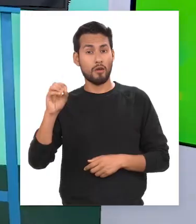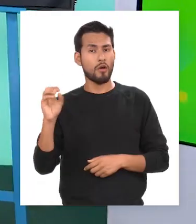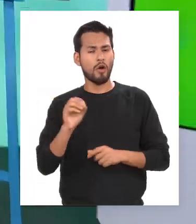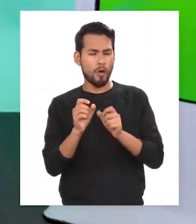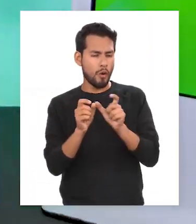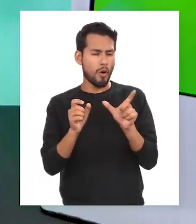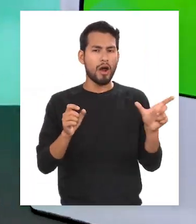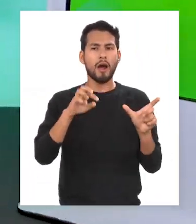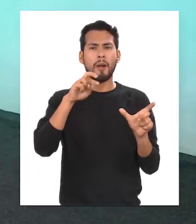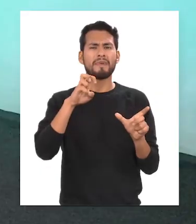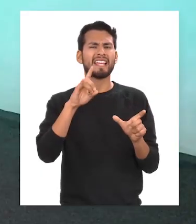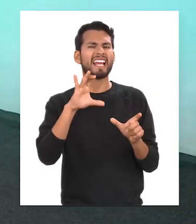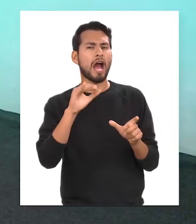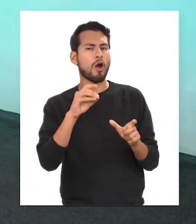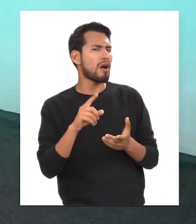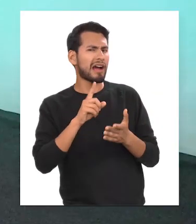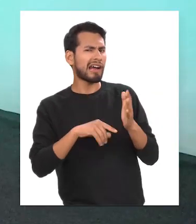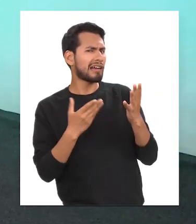el predicado. ¿Cuál será?